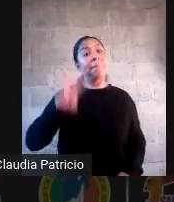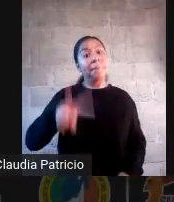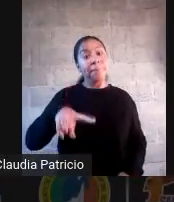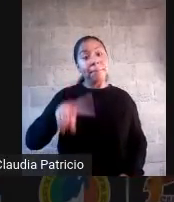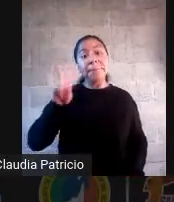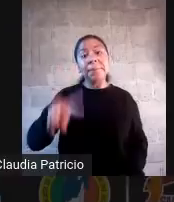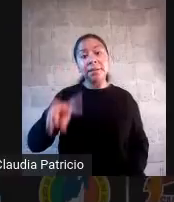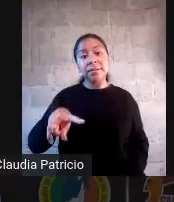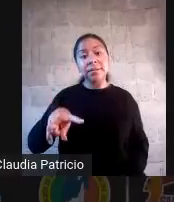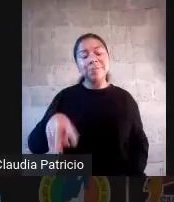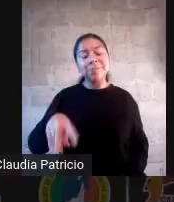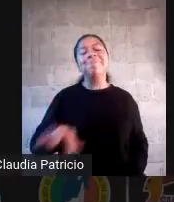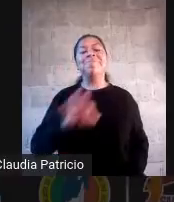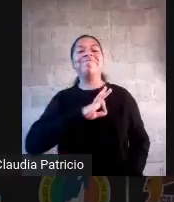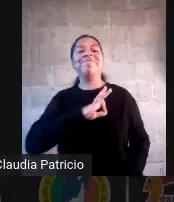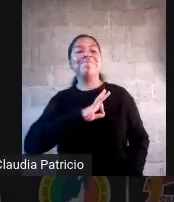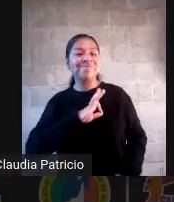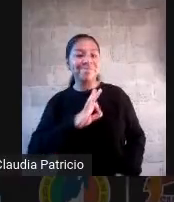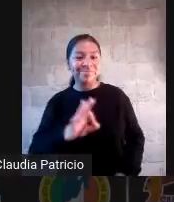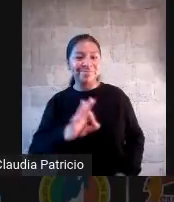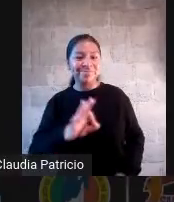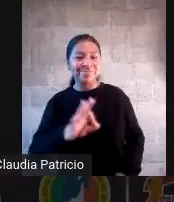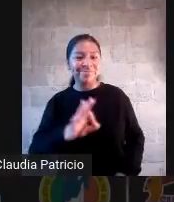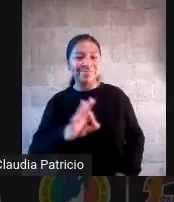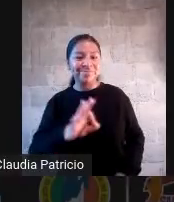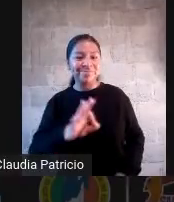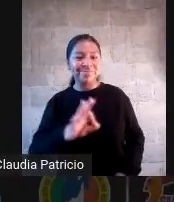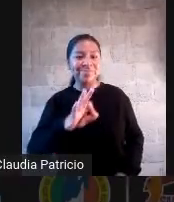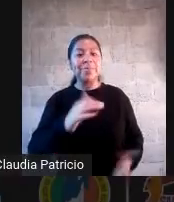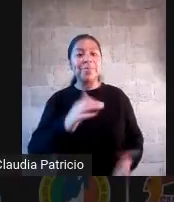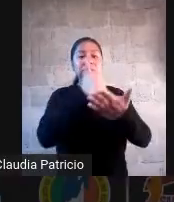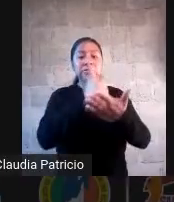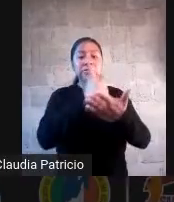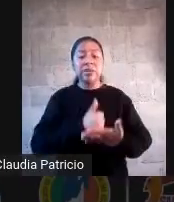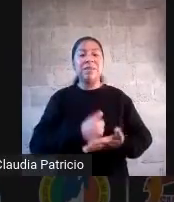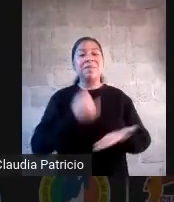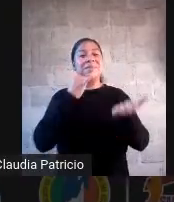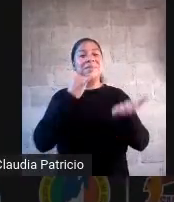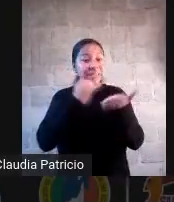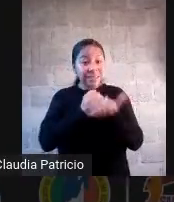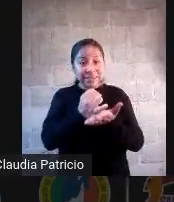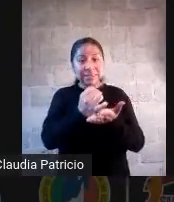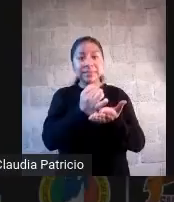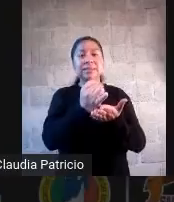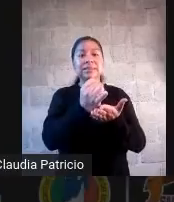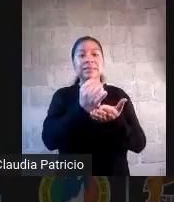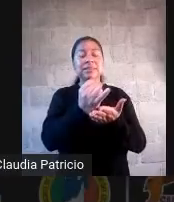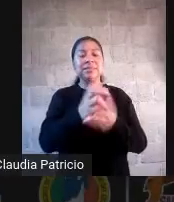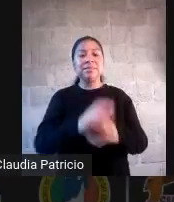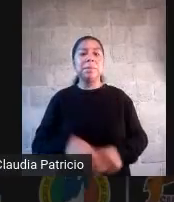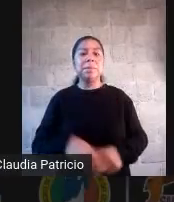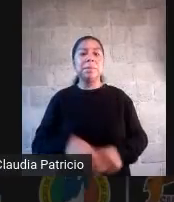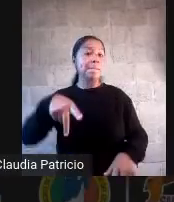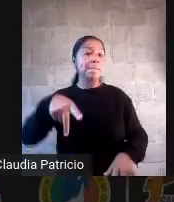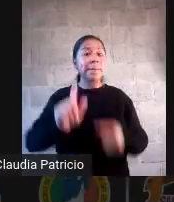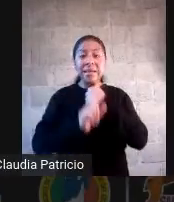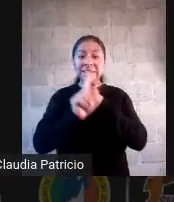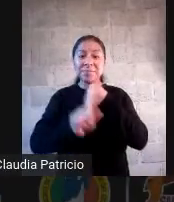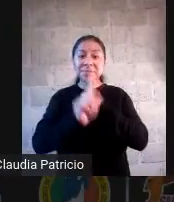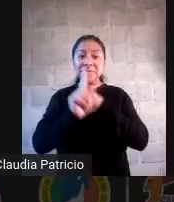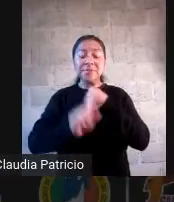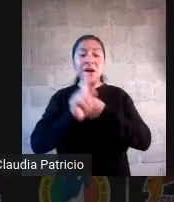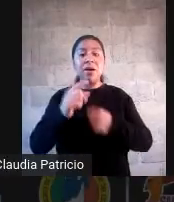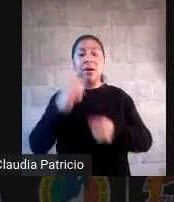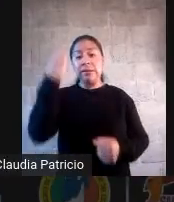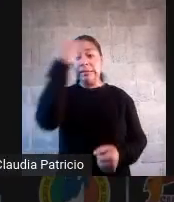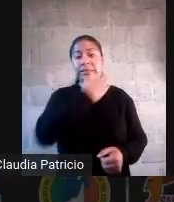servir para una sana toma de decisiones, el problema, maestros, de la evaluación, no es salir mal,